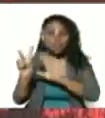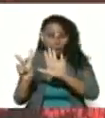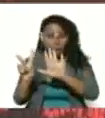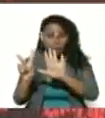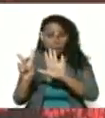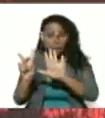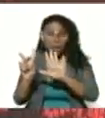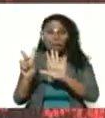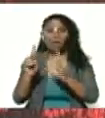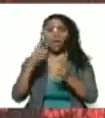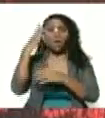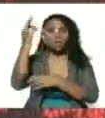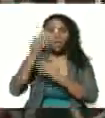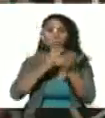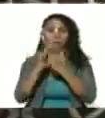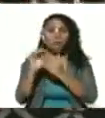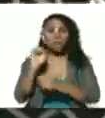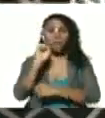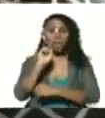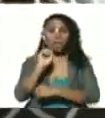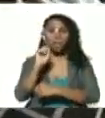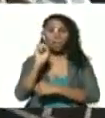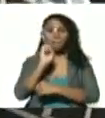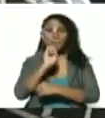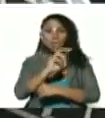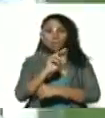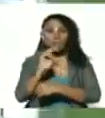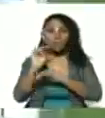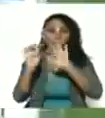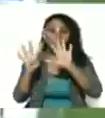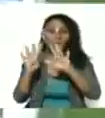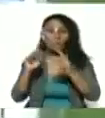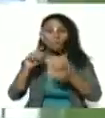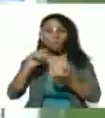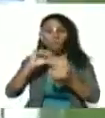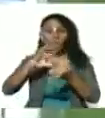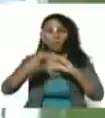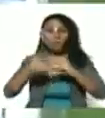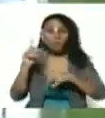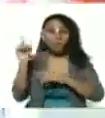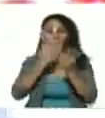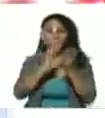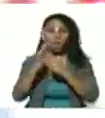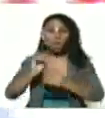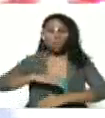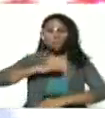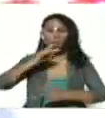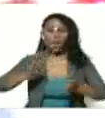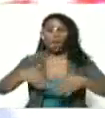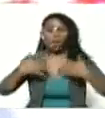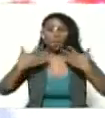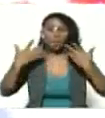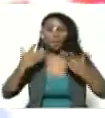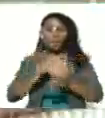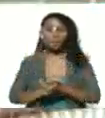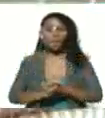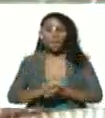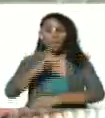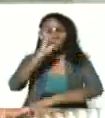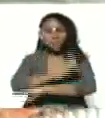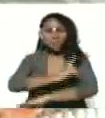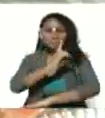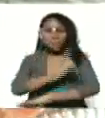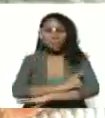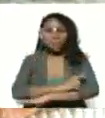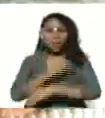es importante señalar el sistema de organización de esta comunidad realmente nos llena de alegría la disciplina